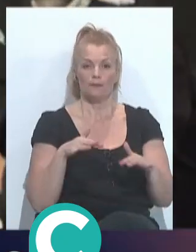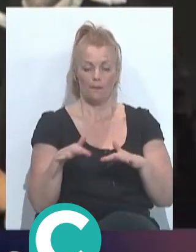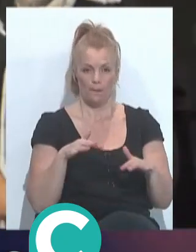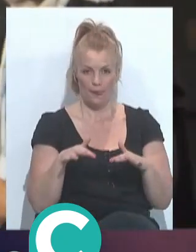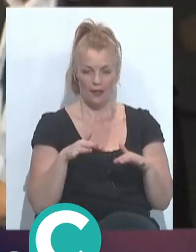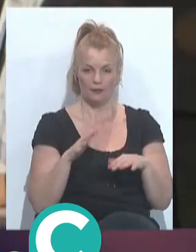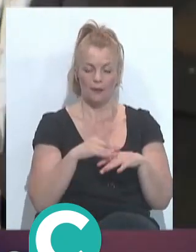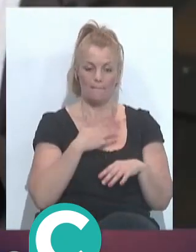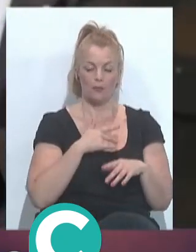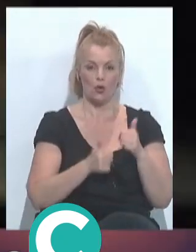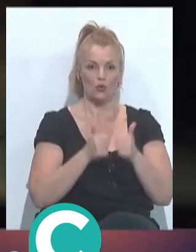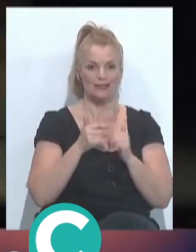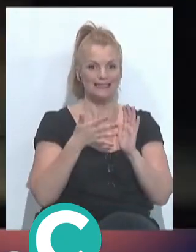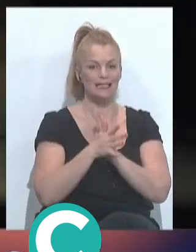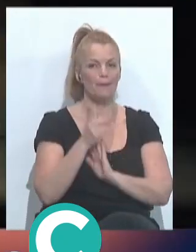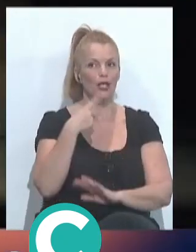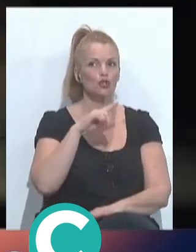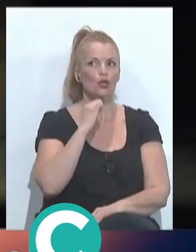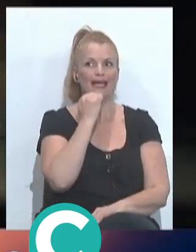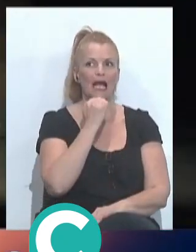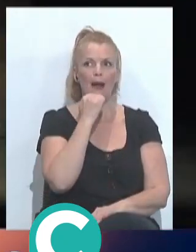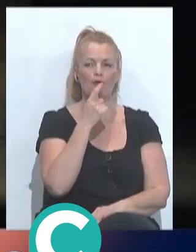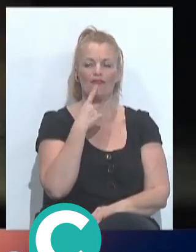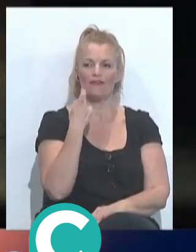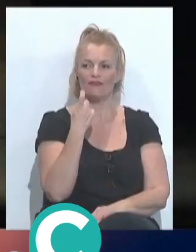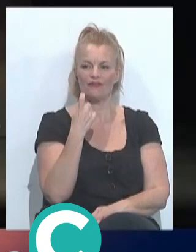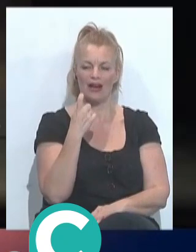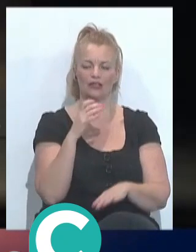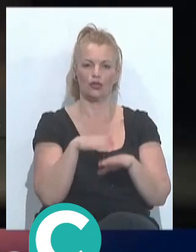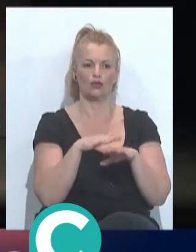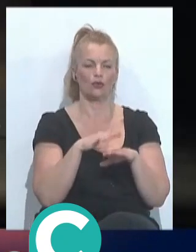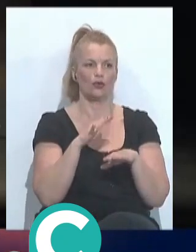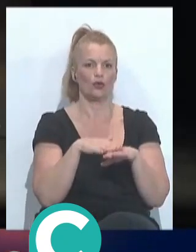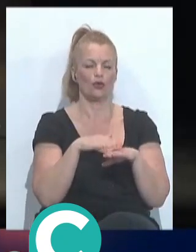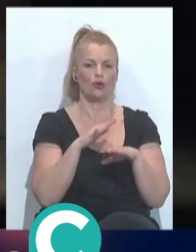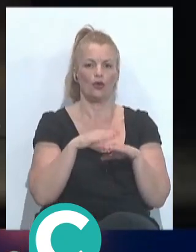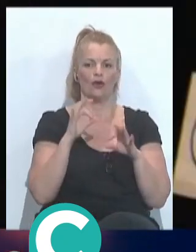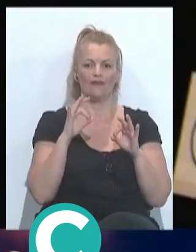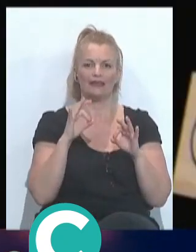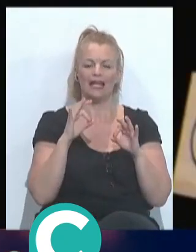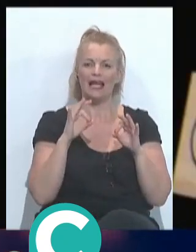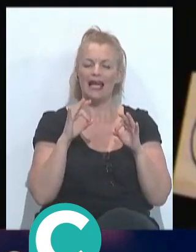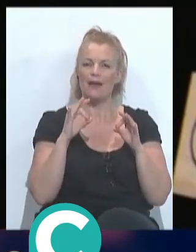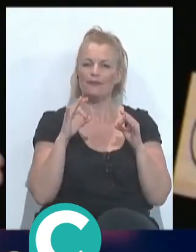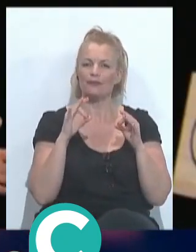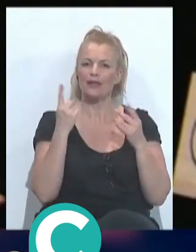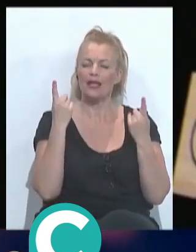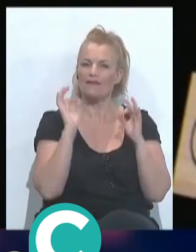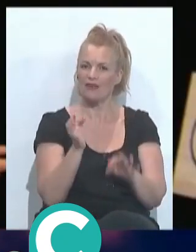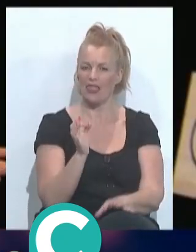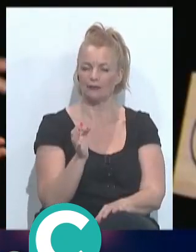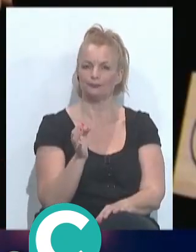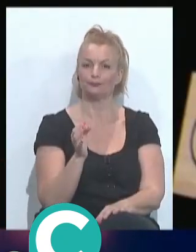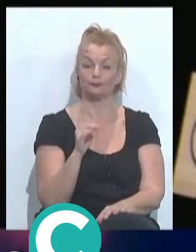como el propio concurso, porque siempre nos quedamos de falta de un relevo generacional, falta de un relevo generacional. Sí es cierto que, por ejemplo,